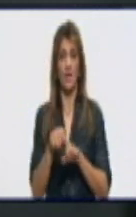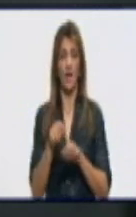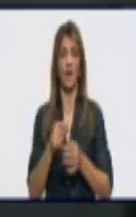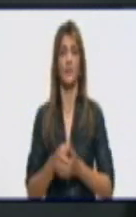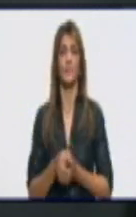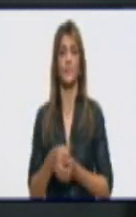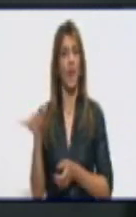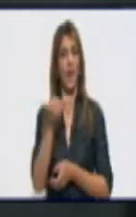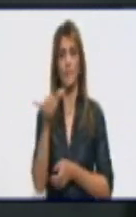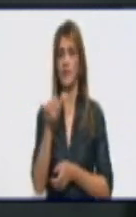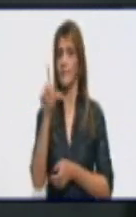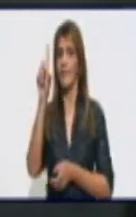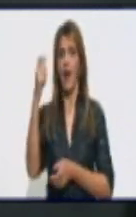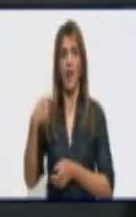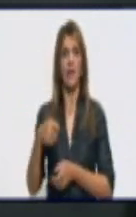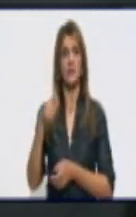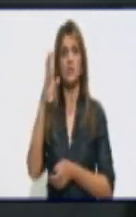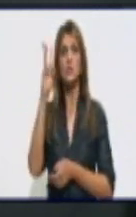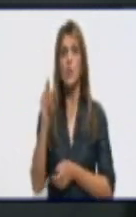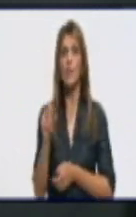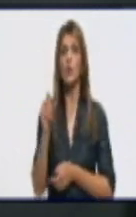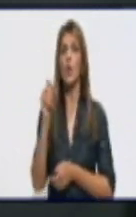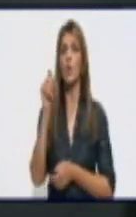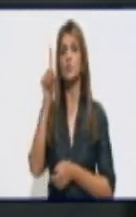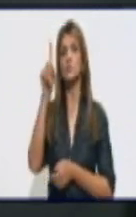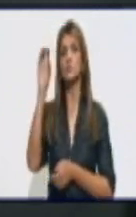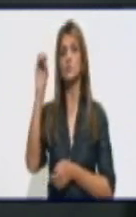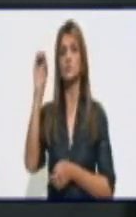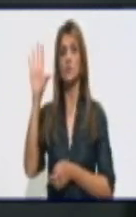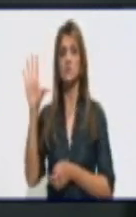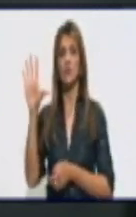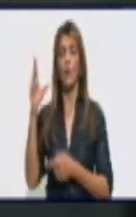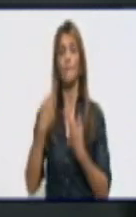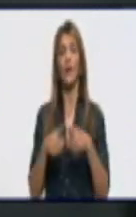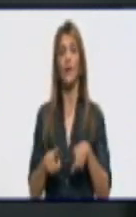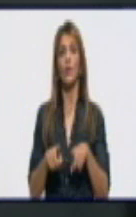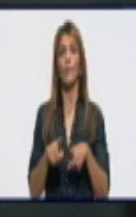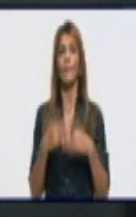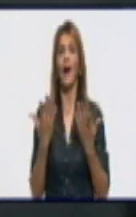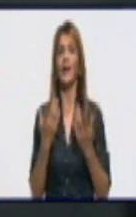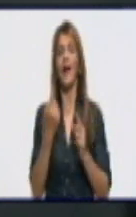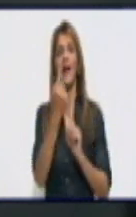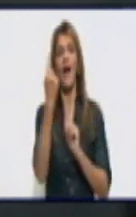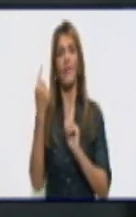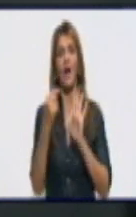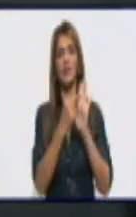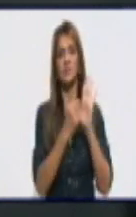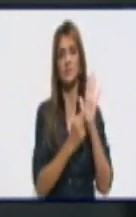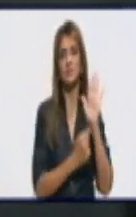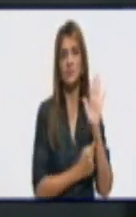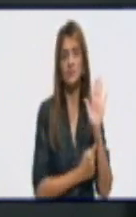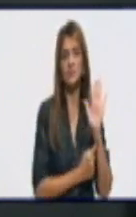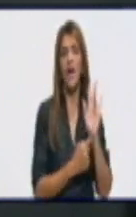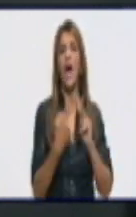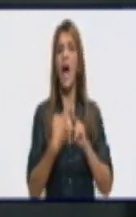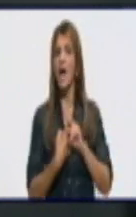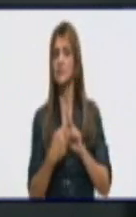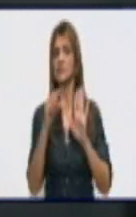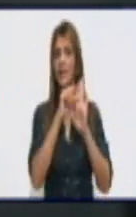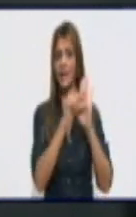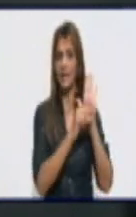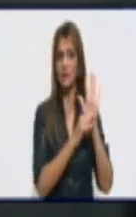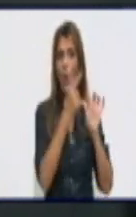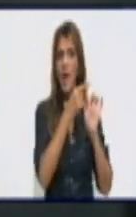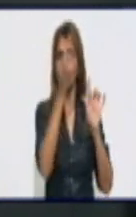misma ley 105, que es el régimen general, pero para cada una de estas actividades existen decretos específicos,